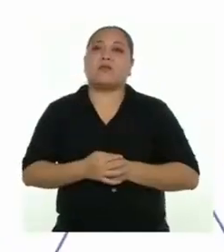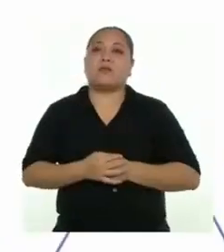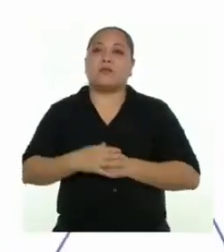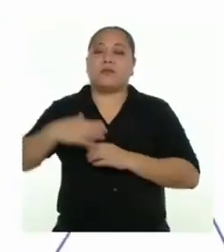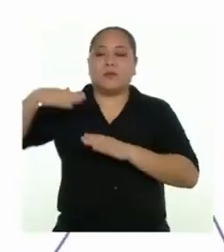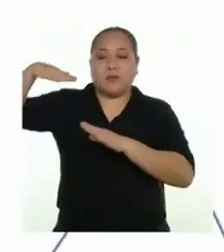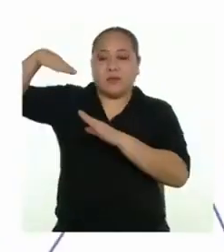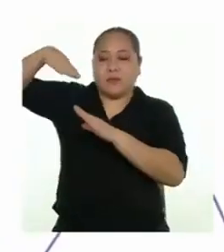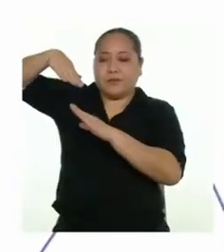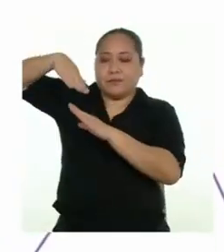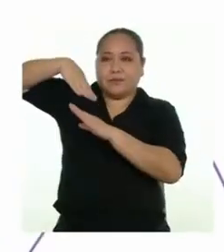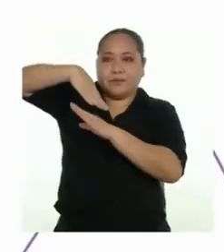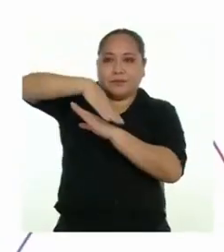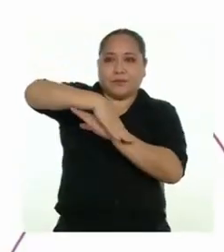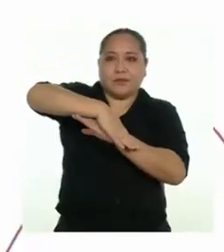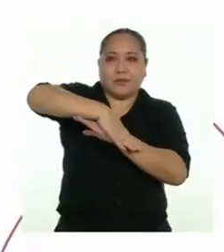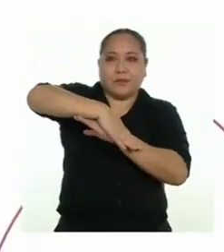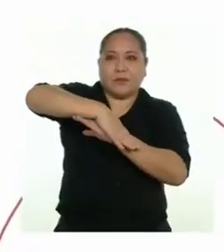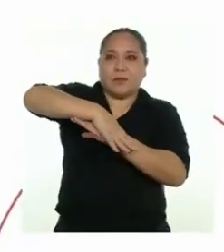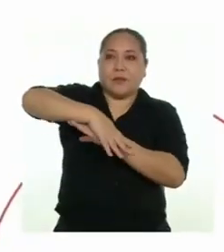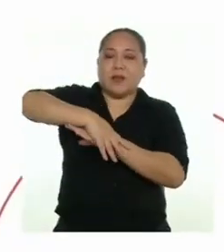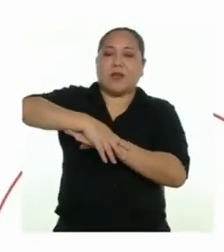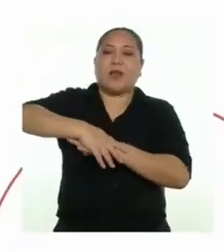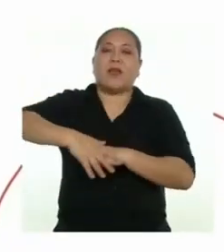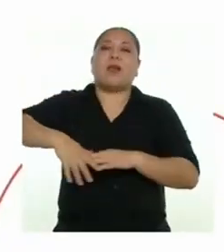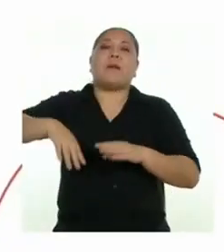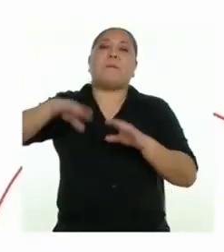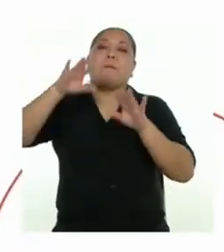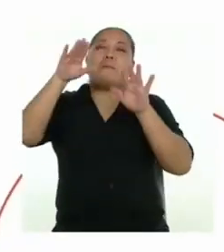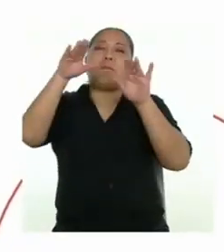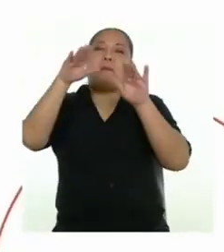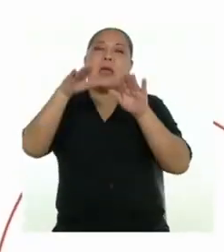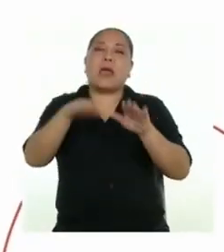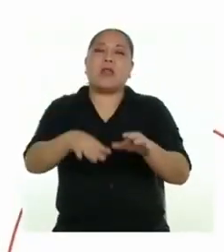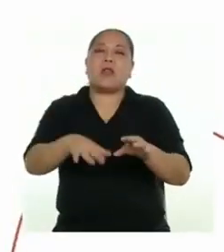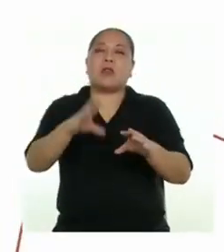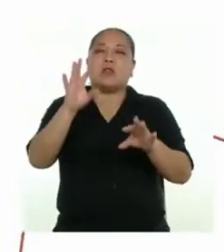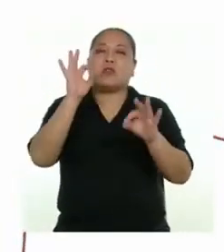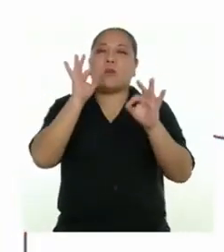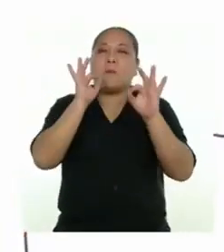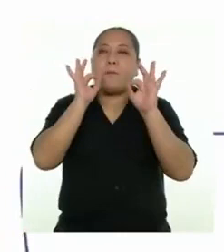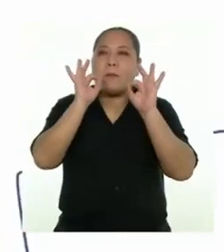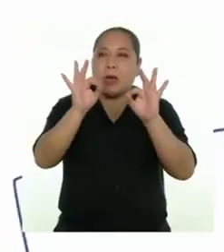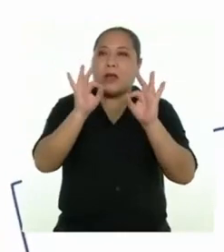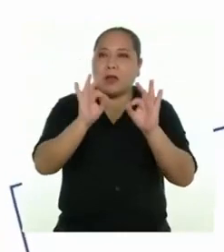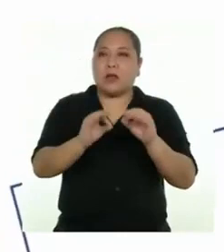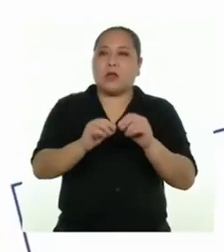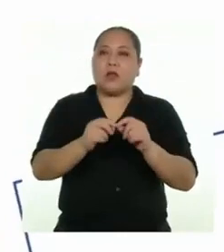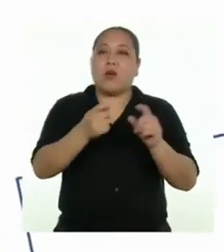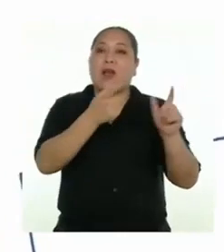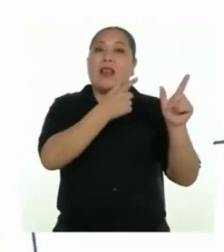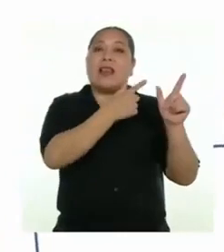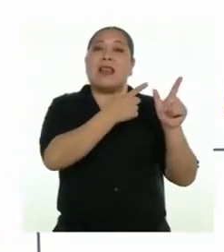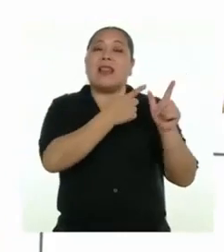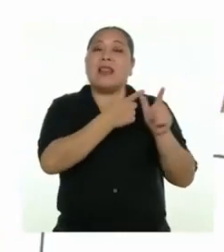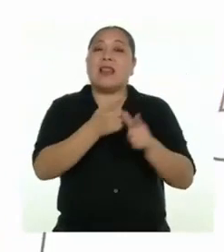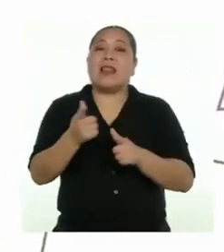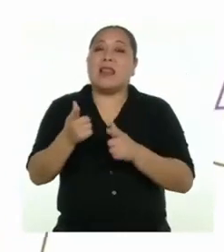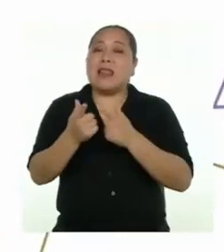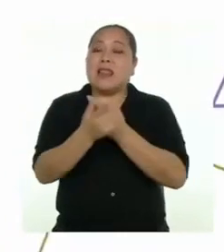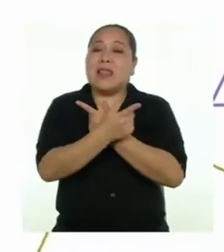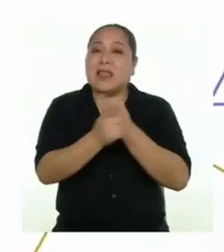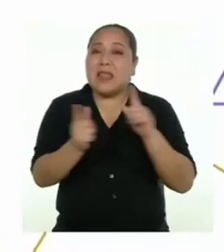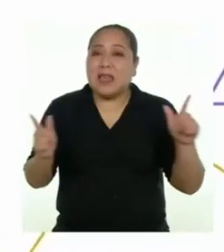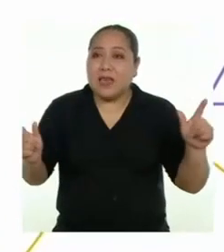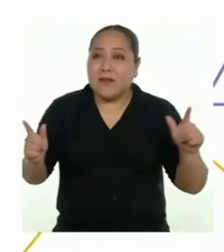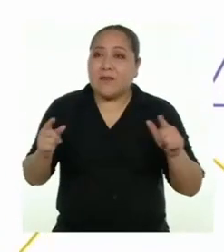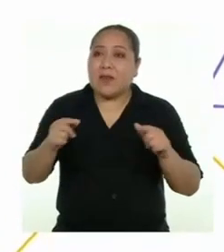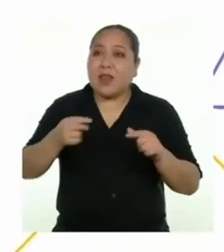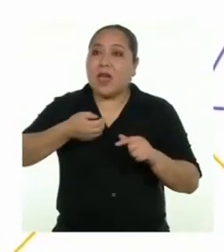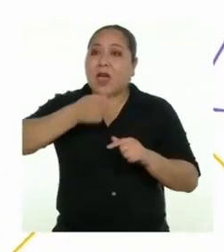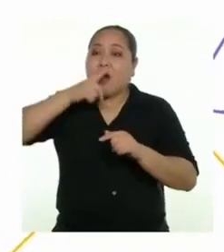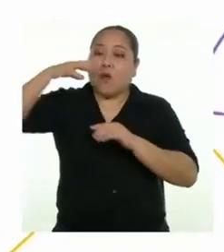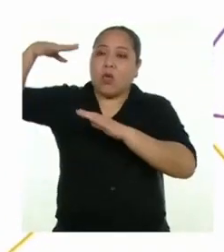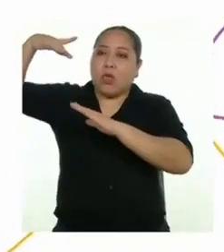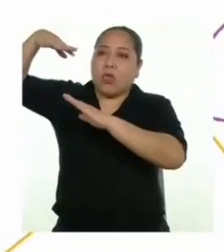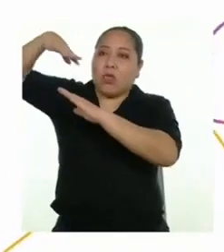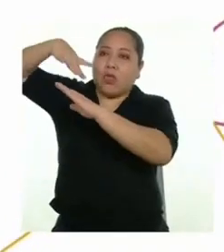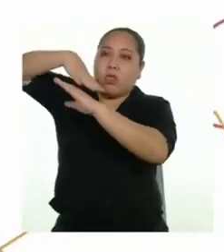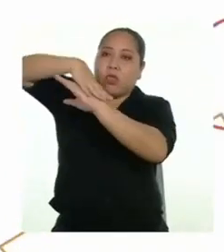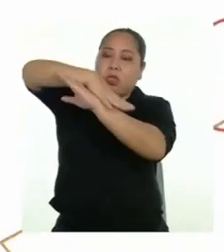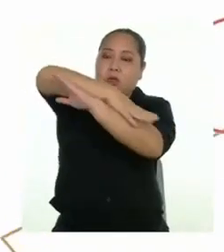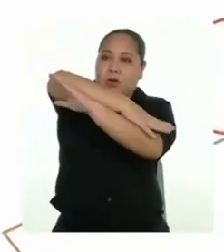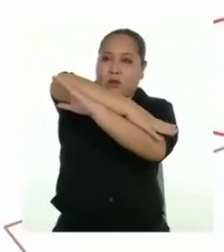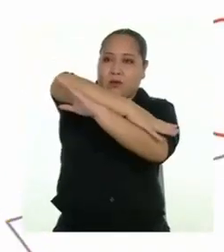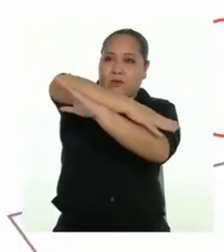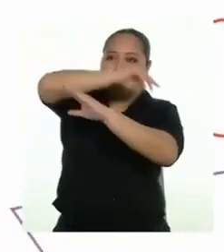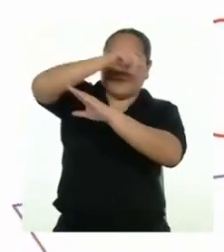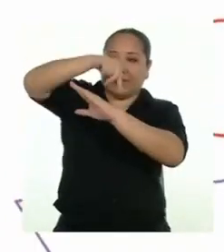De esta manera, disminuyen los riesgos que pueden producir la libre circulación del agua por la superficie del terreno. La misma